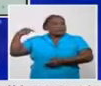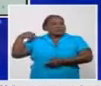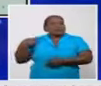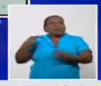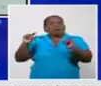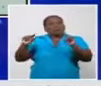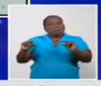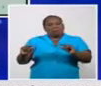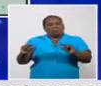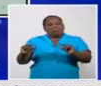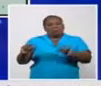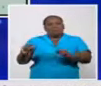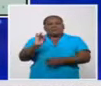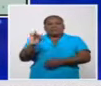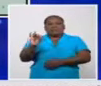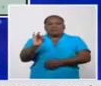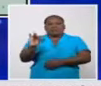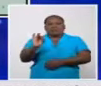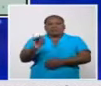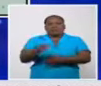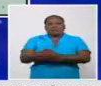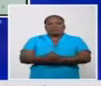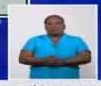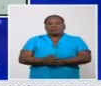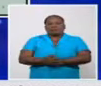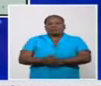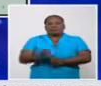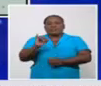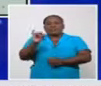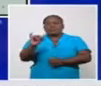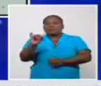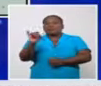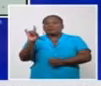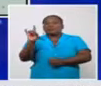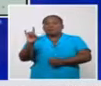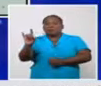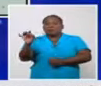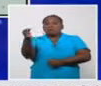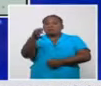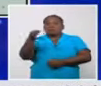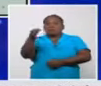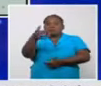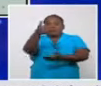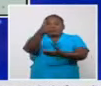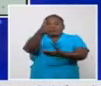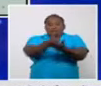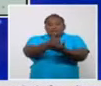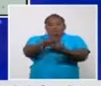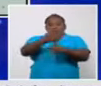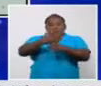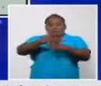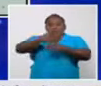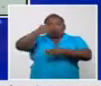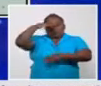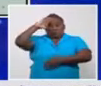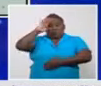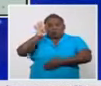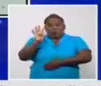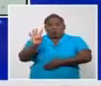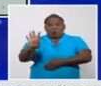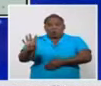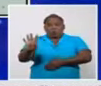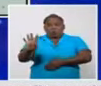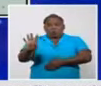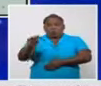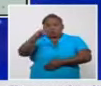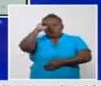pacientes autóctonos 69 del municipio Santiago 4 de San Luis 3 de Guamá